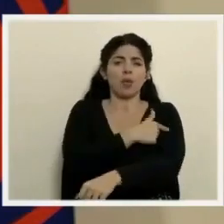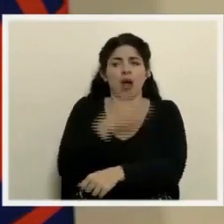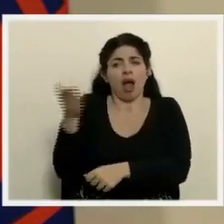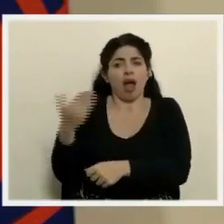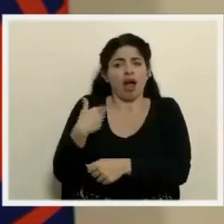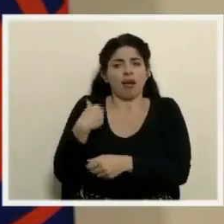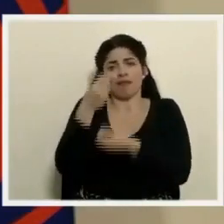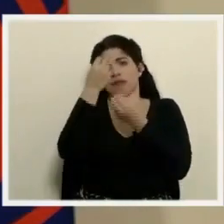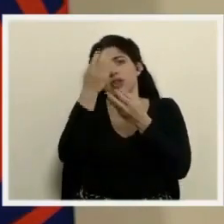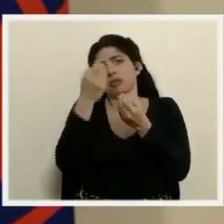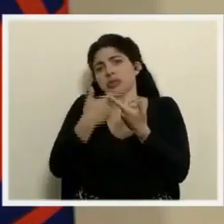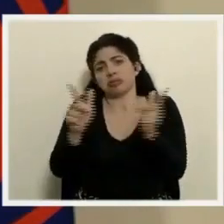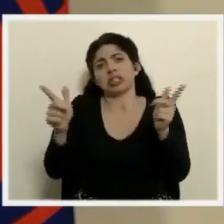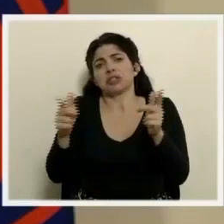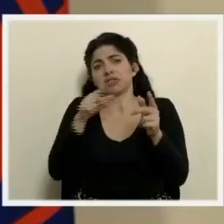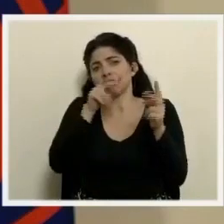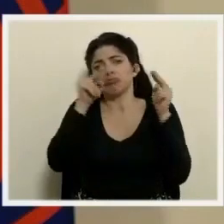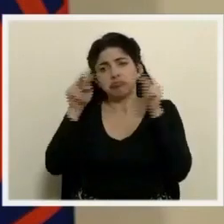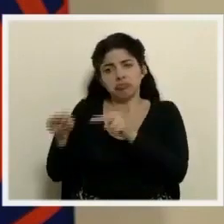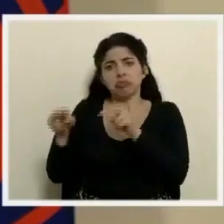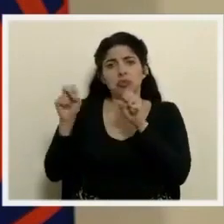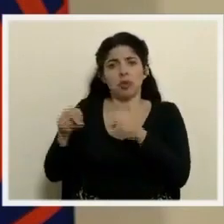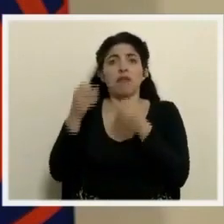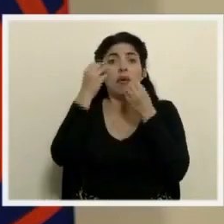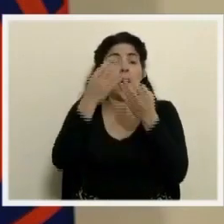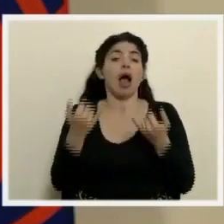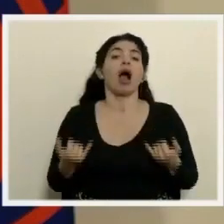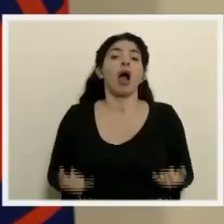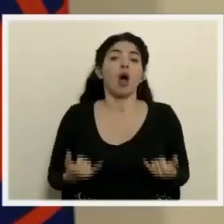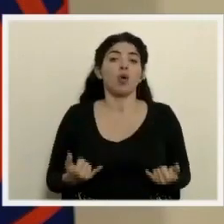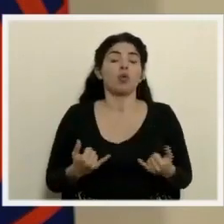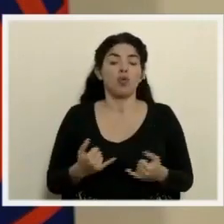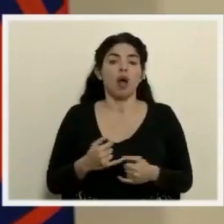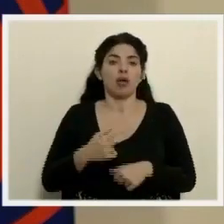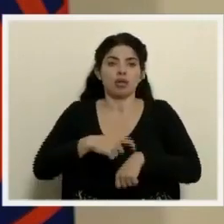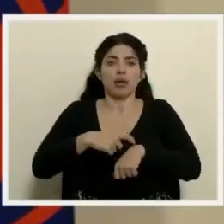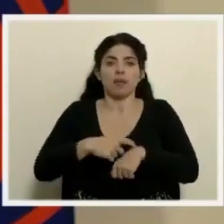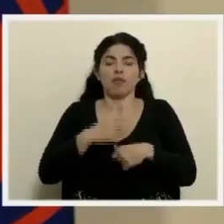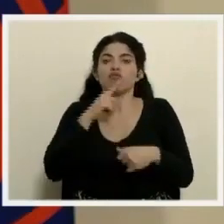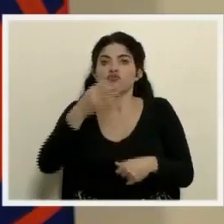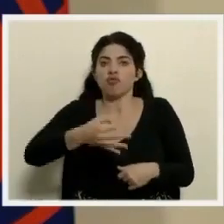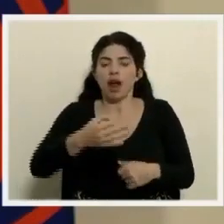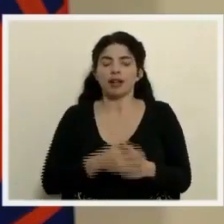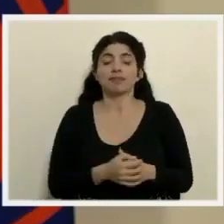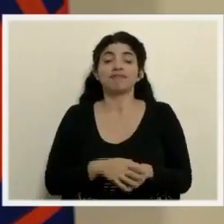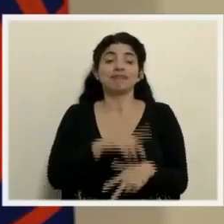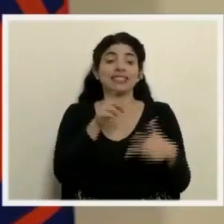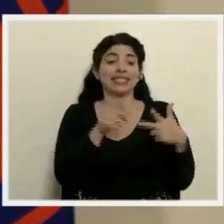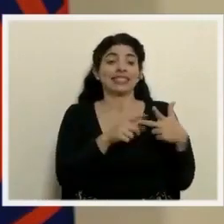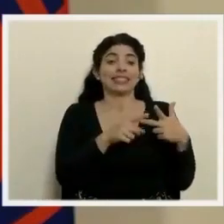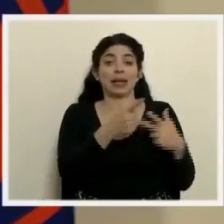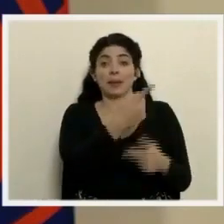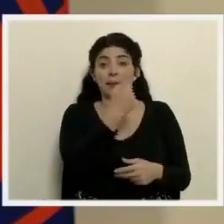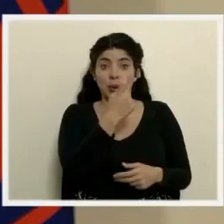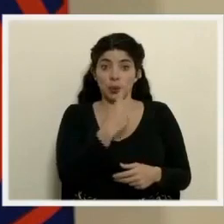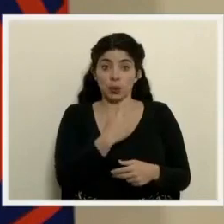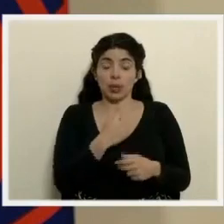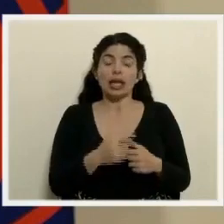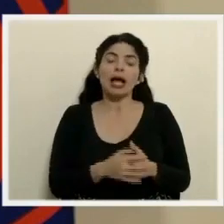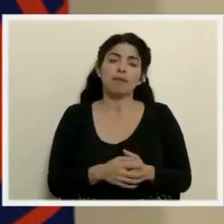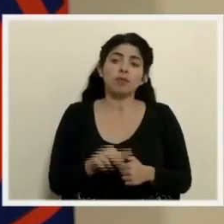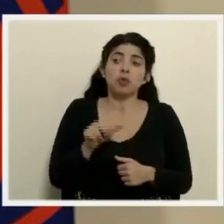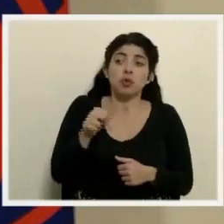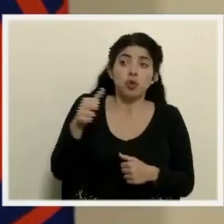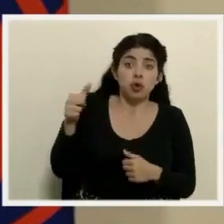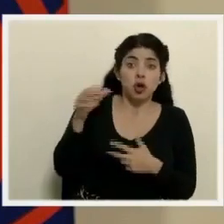información que está disponible y actualizada en tiempo real. En relación con la tercera pregunta, tanto de